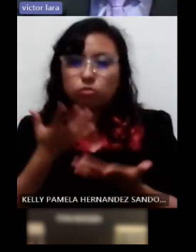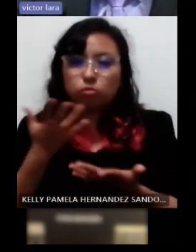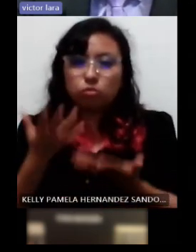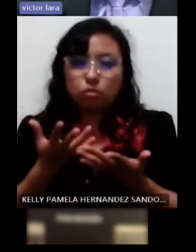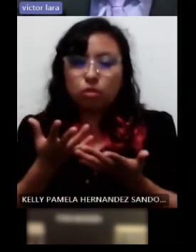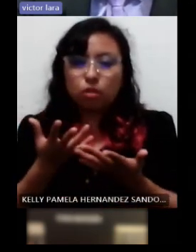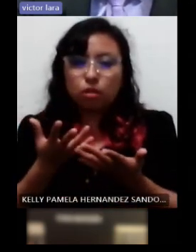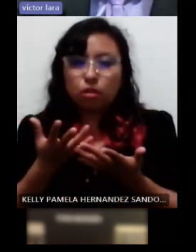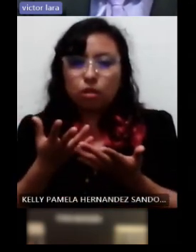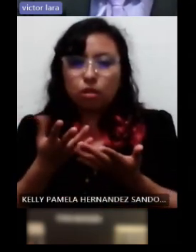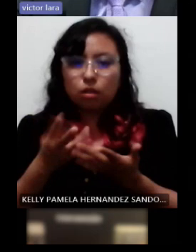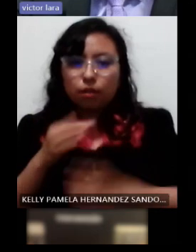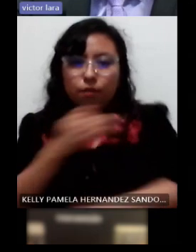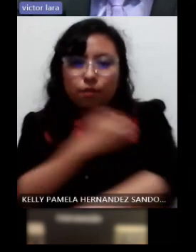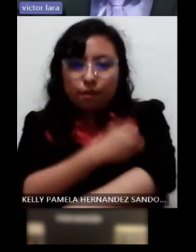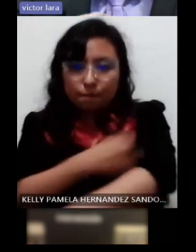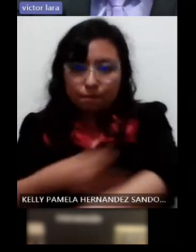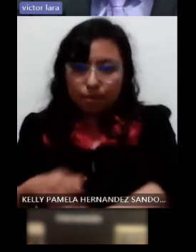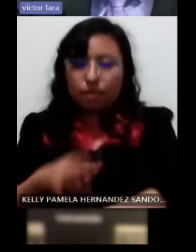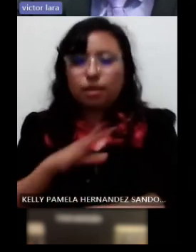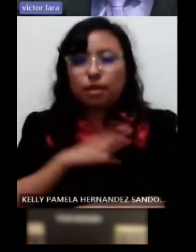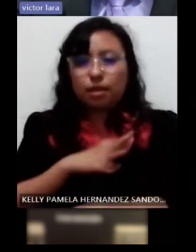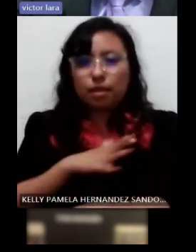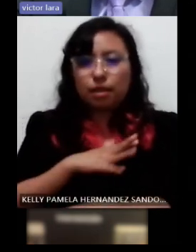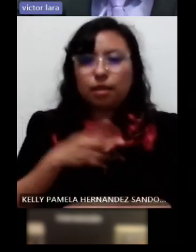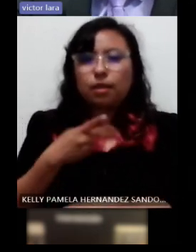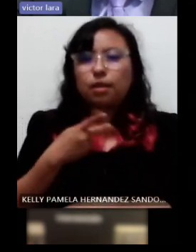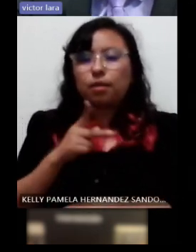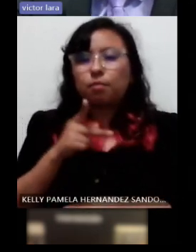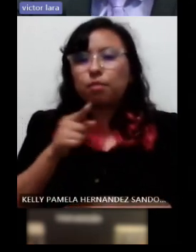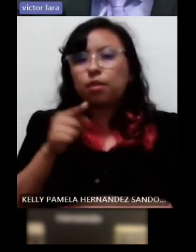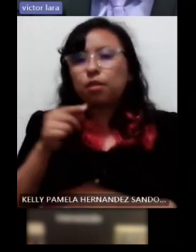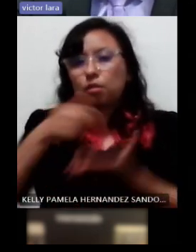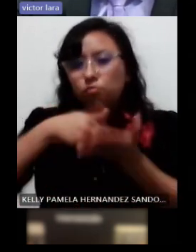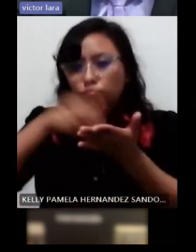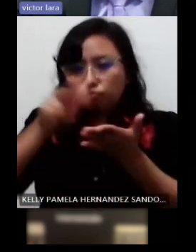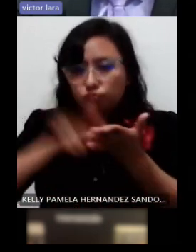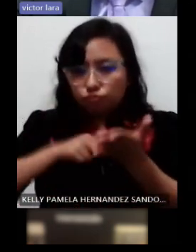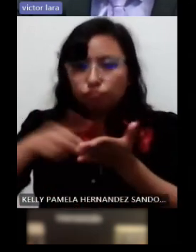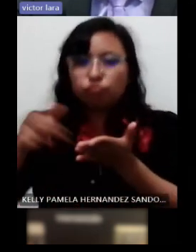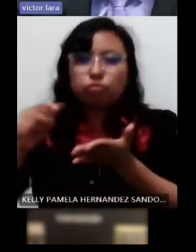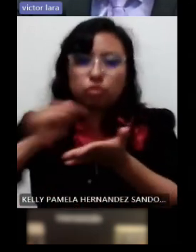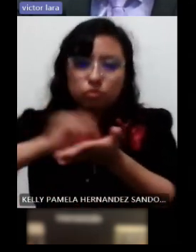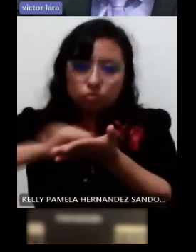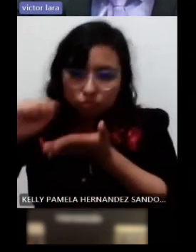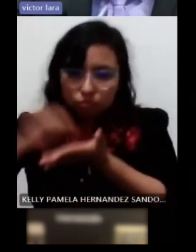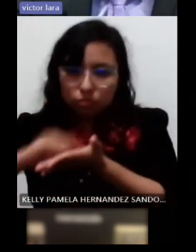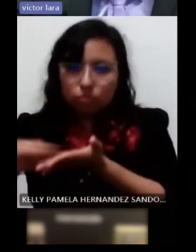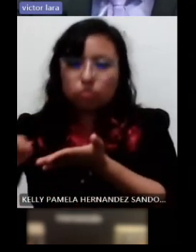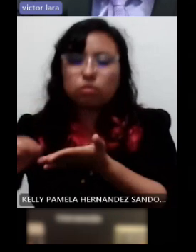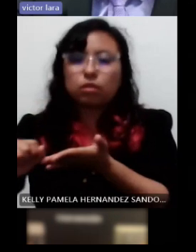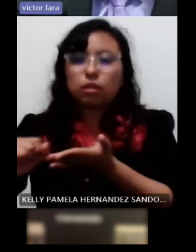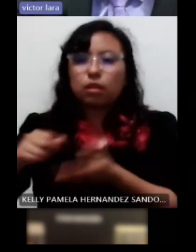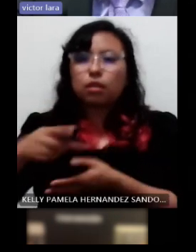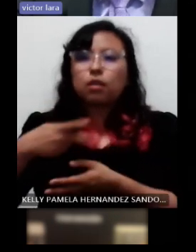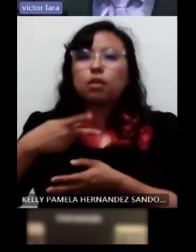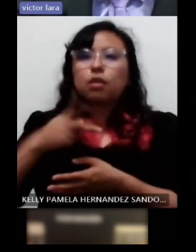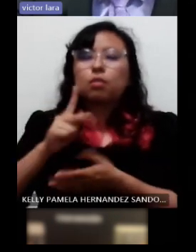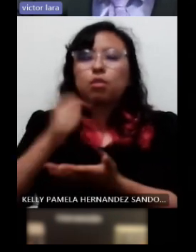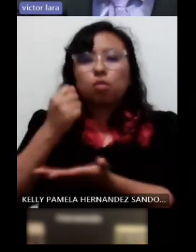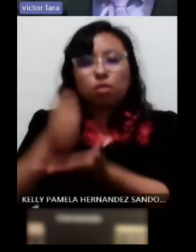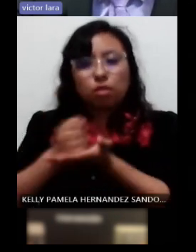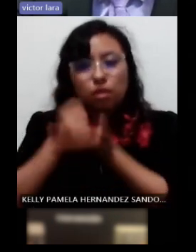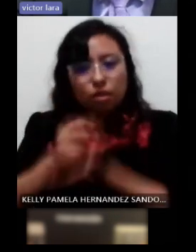el paciente y el familiar trabajamos lo que es la pinza fina la pinza gruesa la habilitación visual la rehabilitación visual